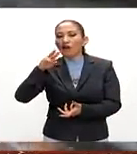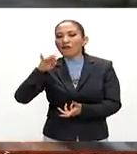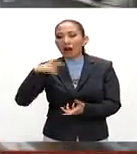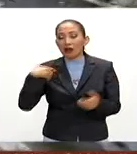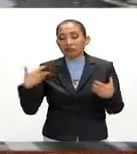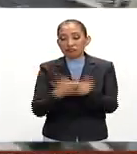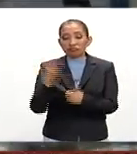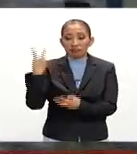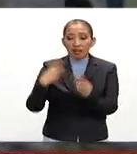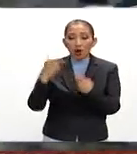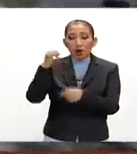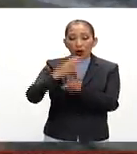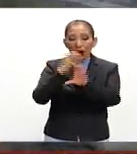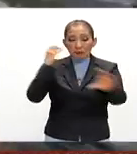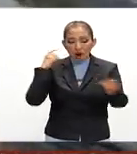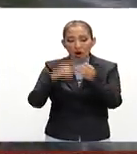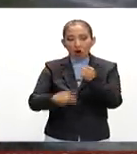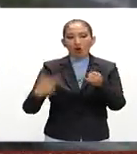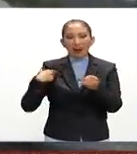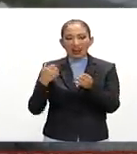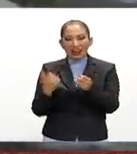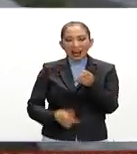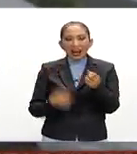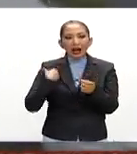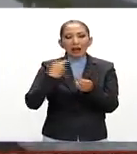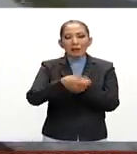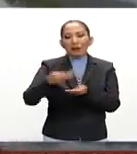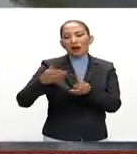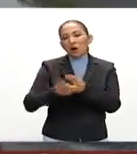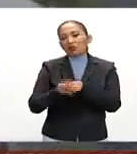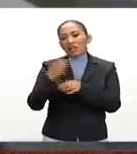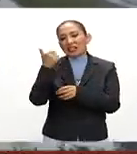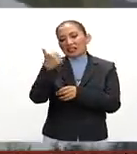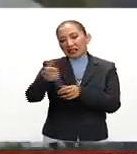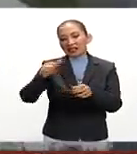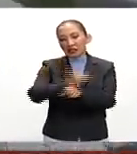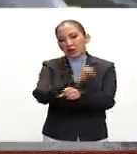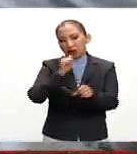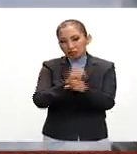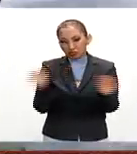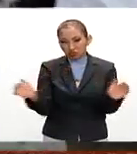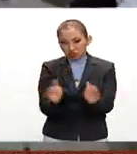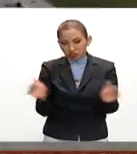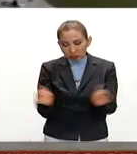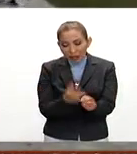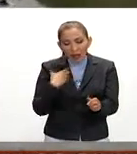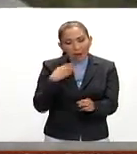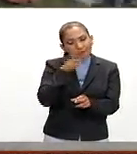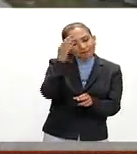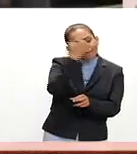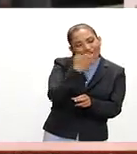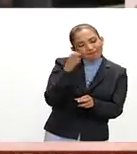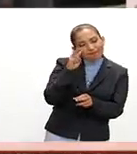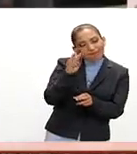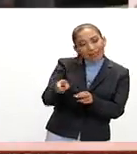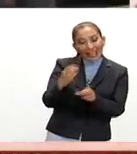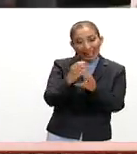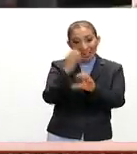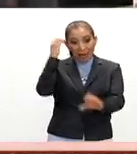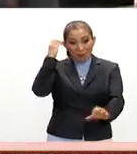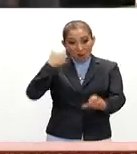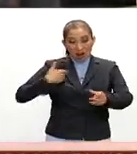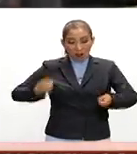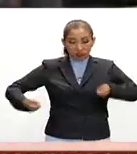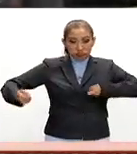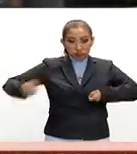estuvieron involucrados un tráiler un camión repartidor y seis vehículos compactos de acuerdo con los primeros peritajes el tráiler se quedó